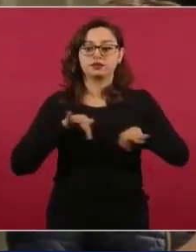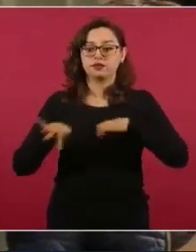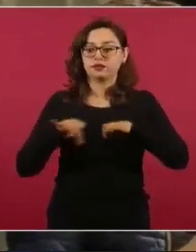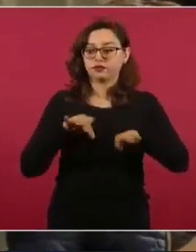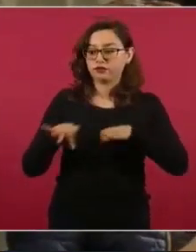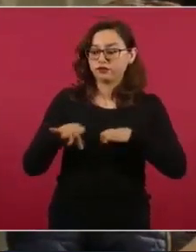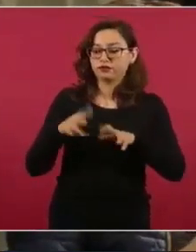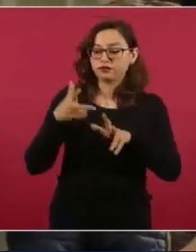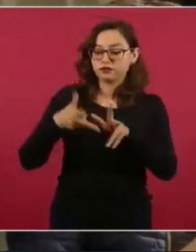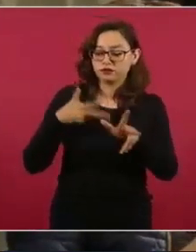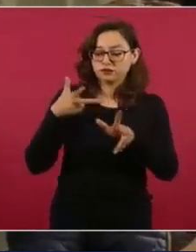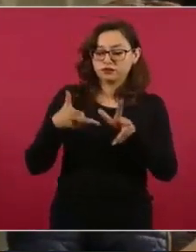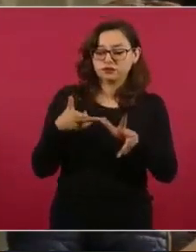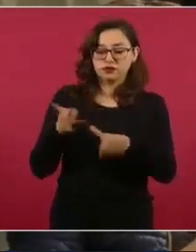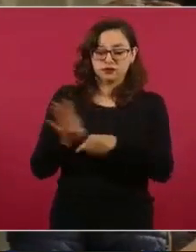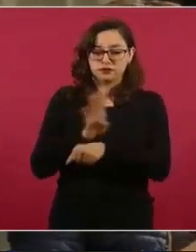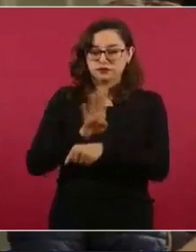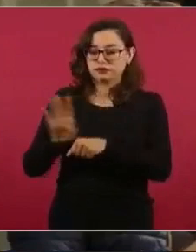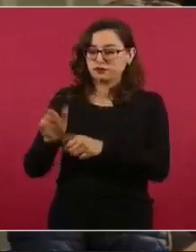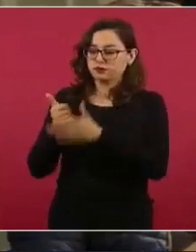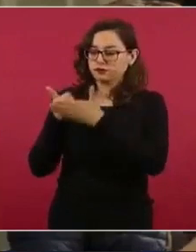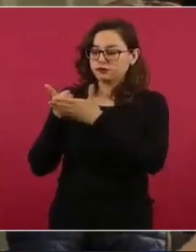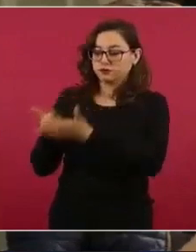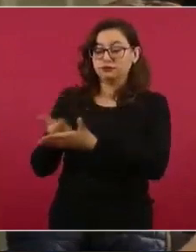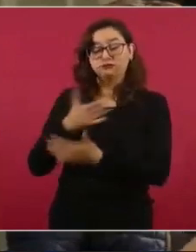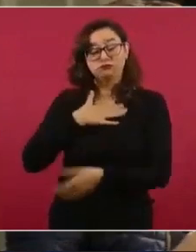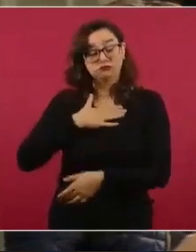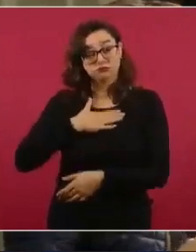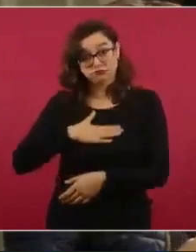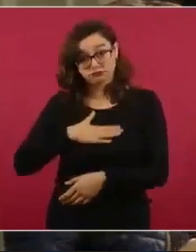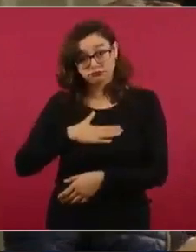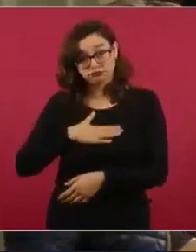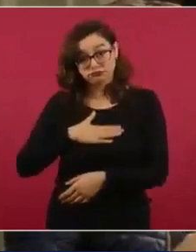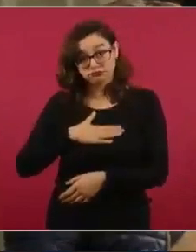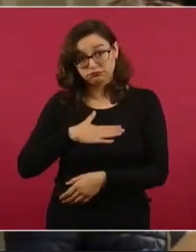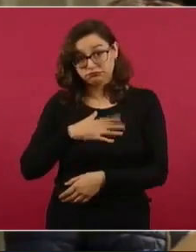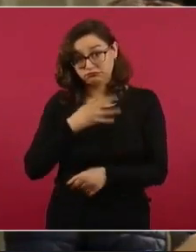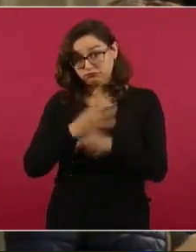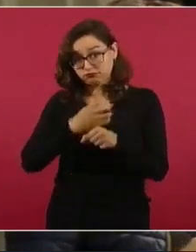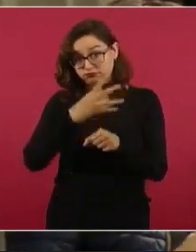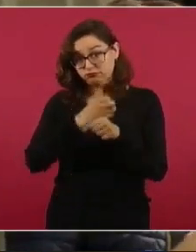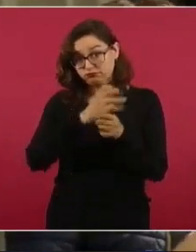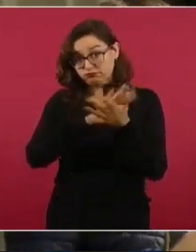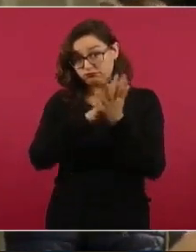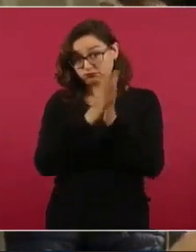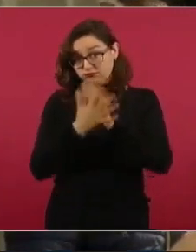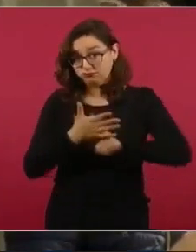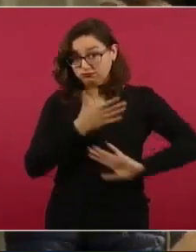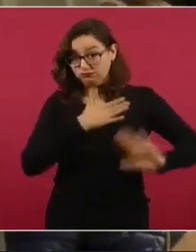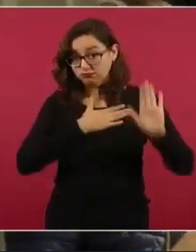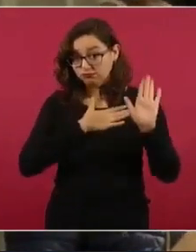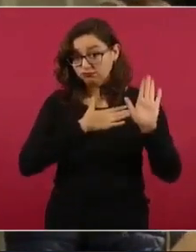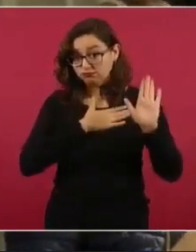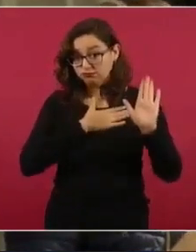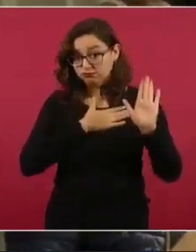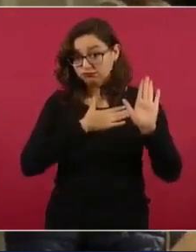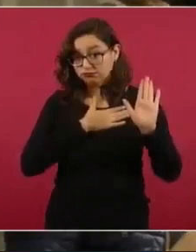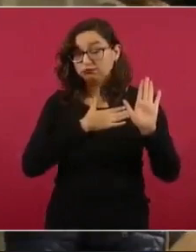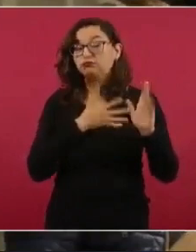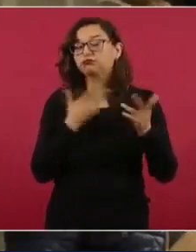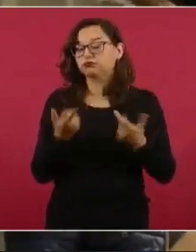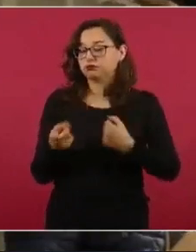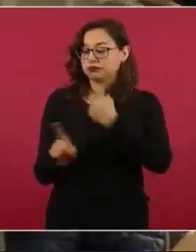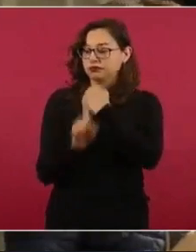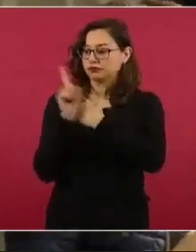puedan ser beneficiados con la justicia social que promete esta cuarta transformación y se solucionan los problemas